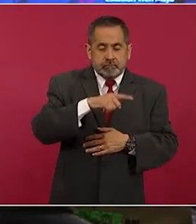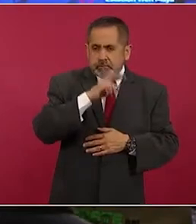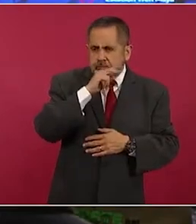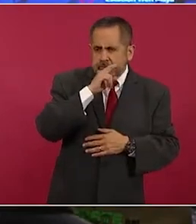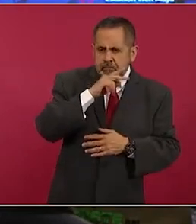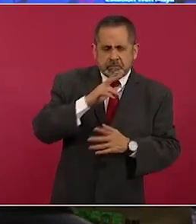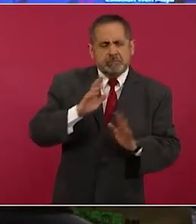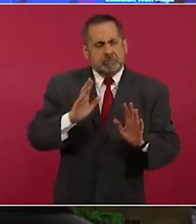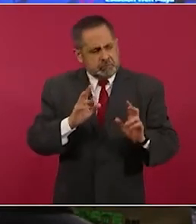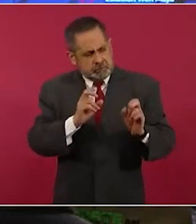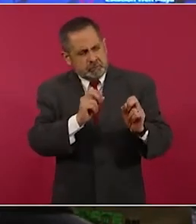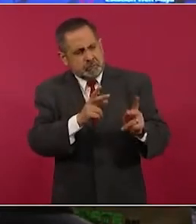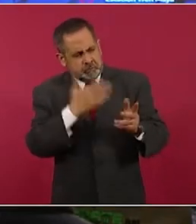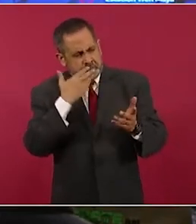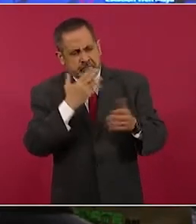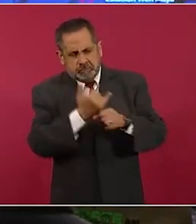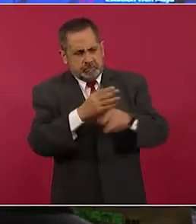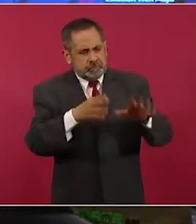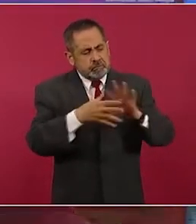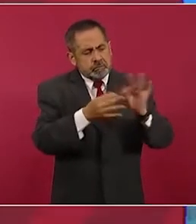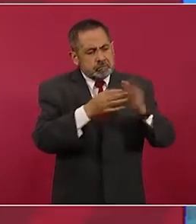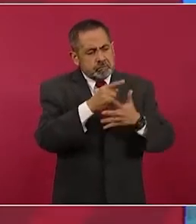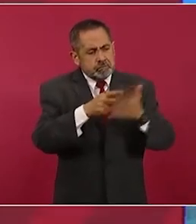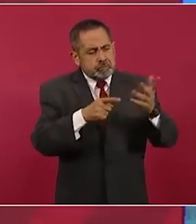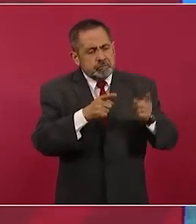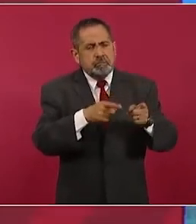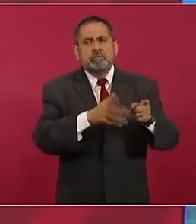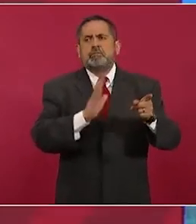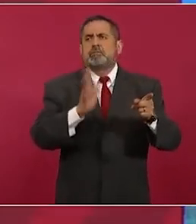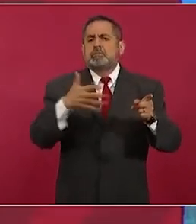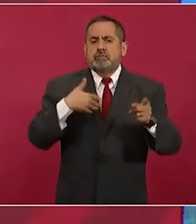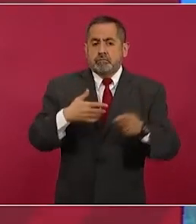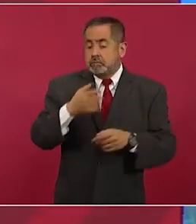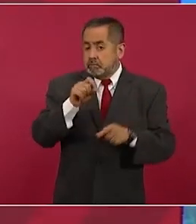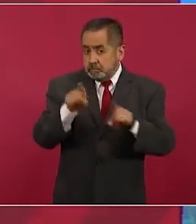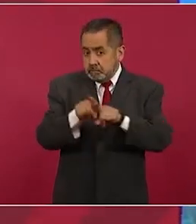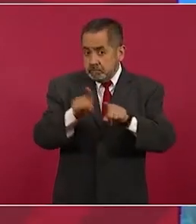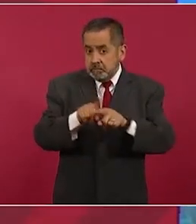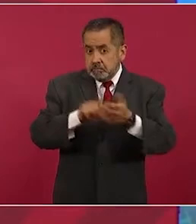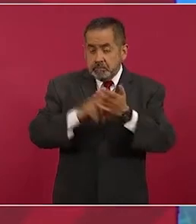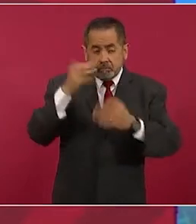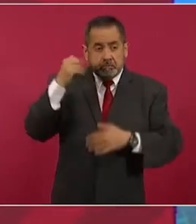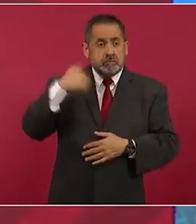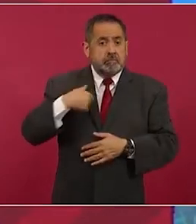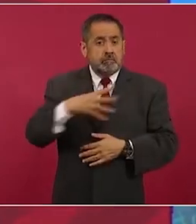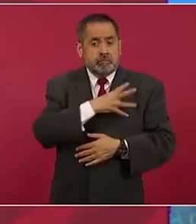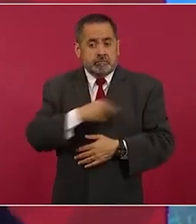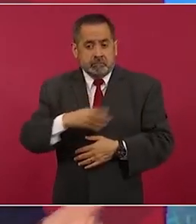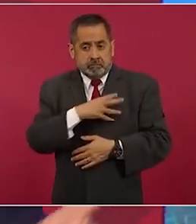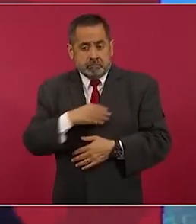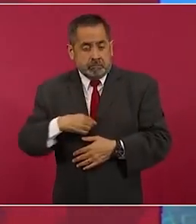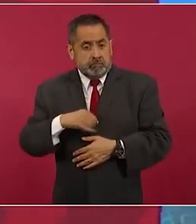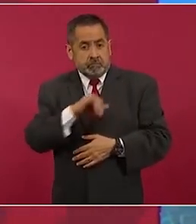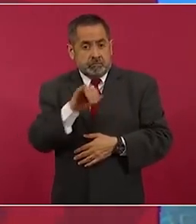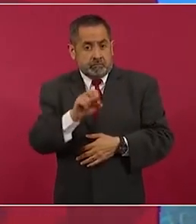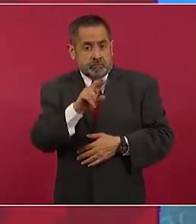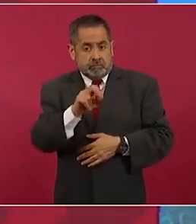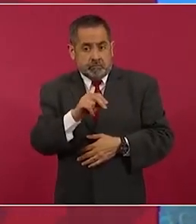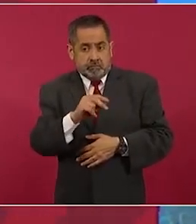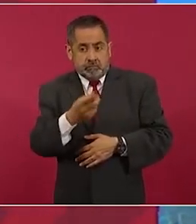Yo les comentaba que en una ocasión que hasta mi hijo Jesús me dijo papá y el tren mayo